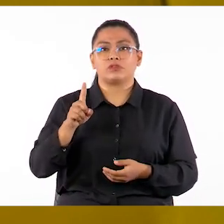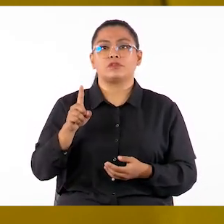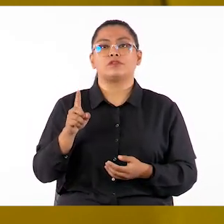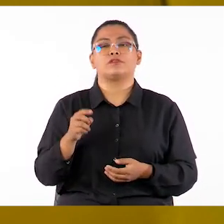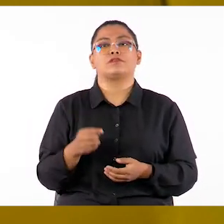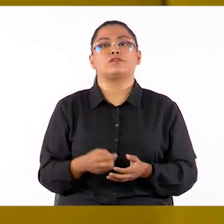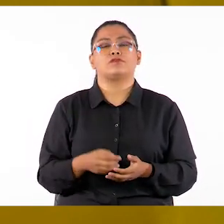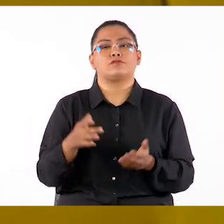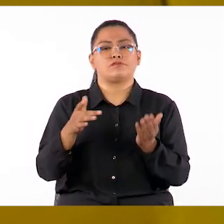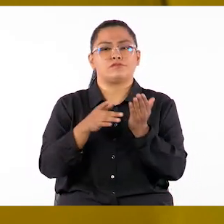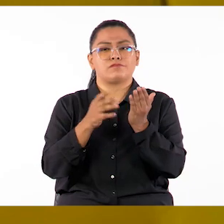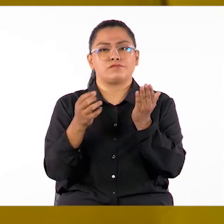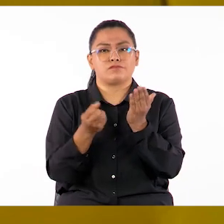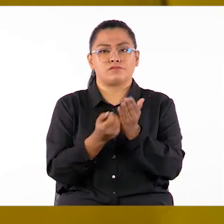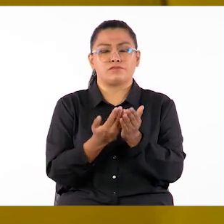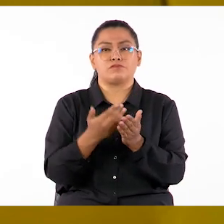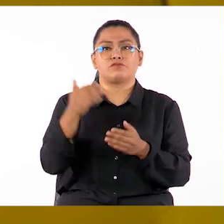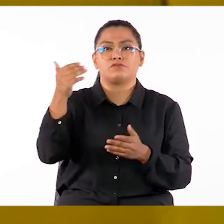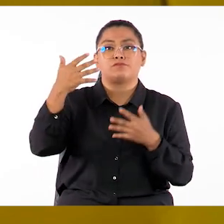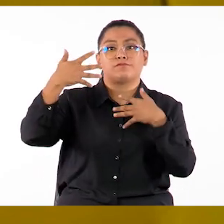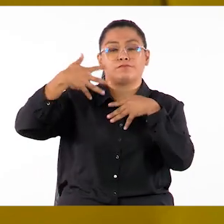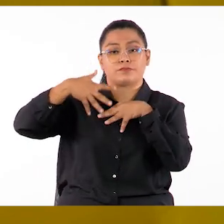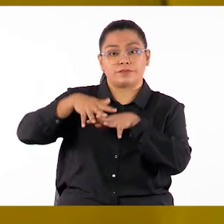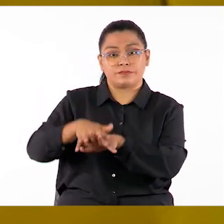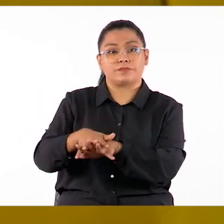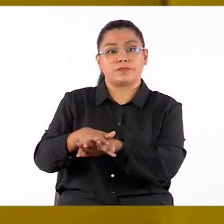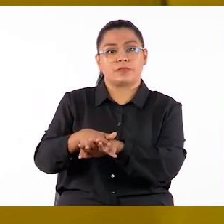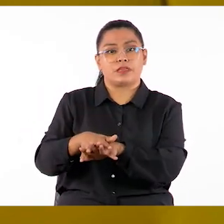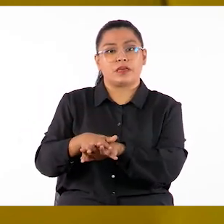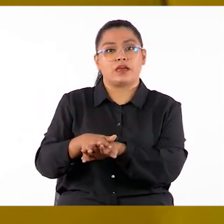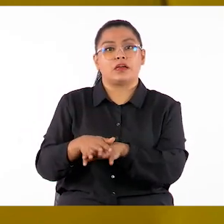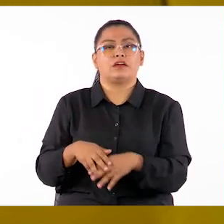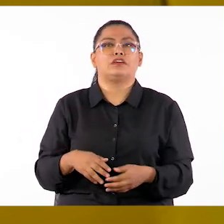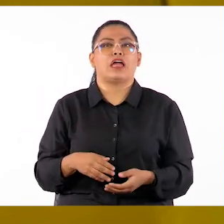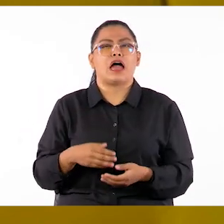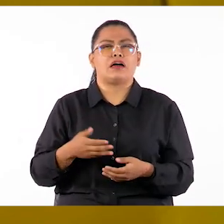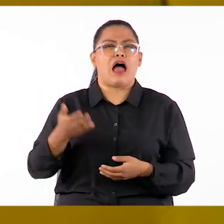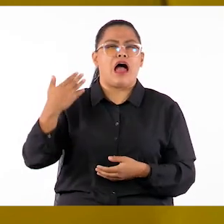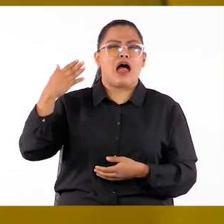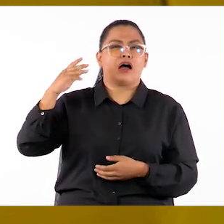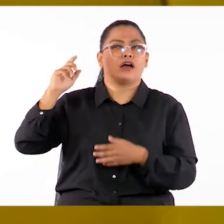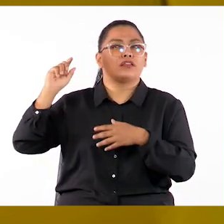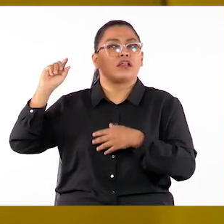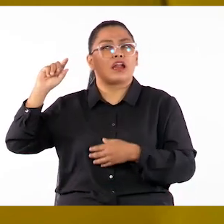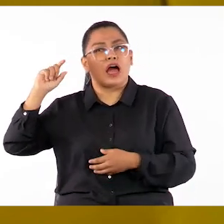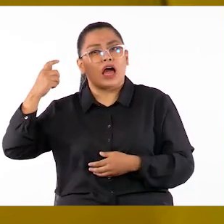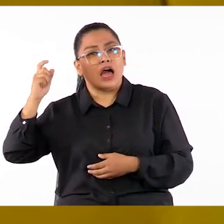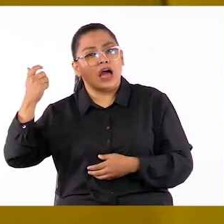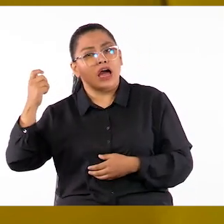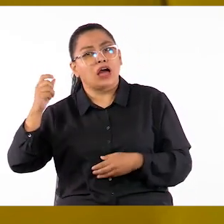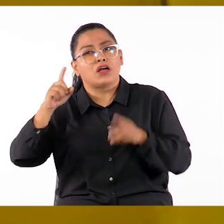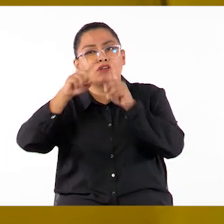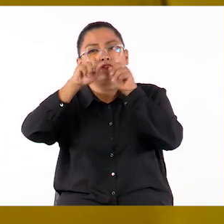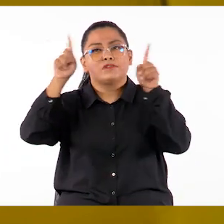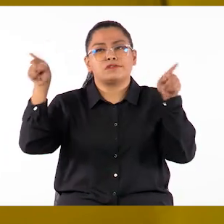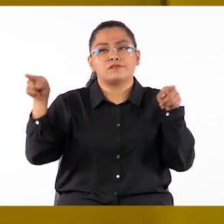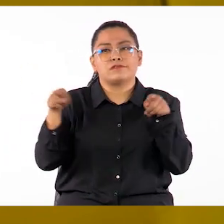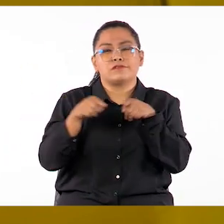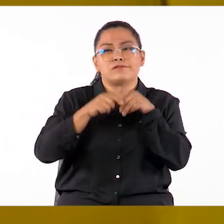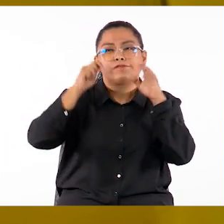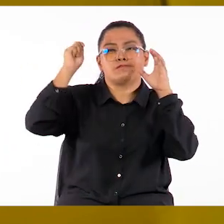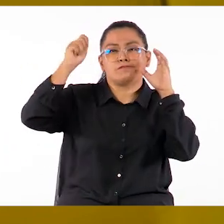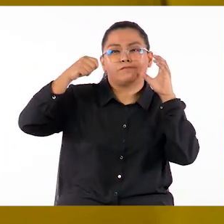en la educación. Hemos pasado de incorporar desde la radio, el cine, la televisión,